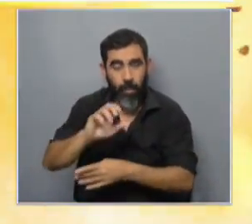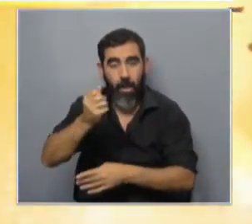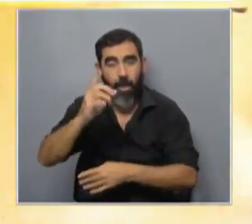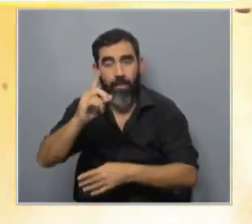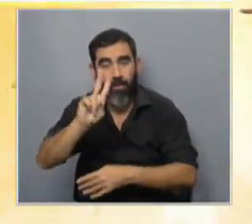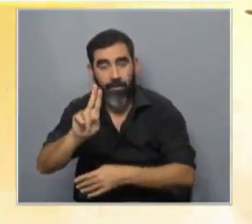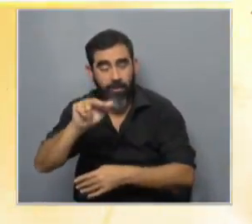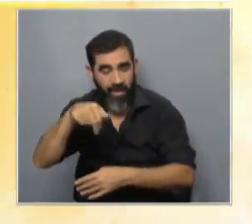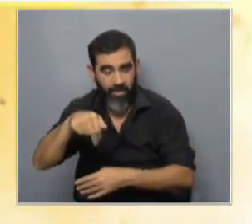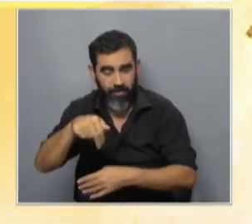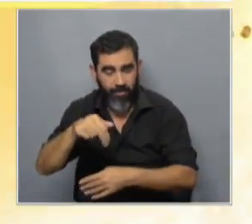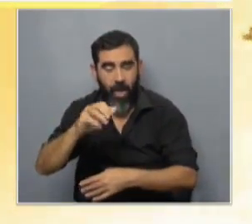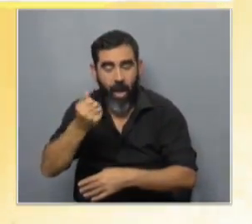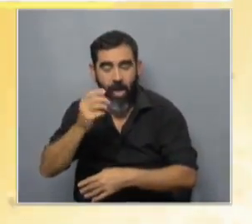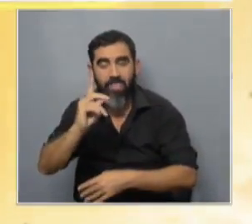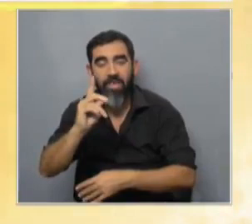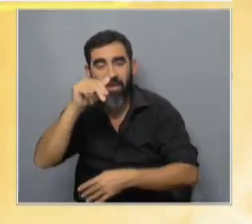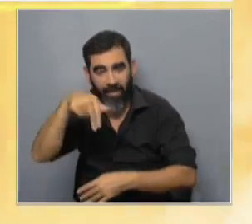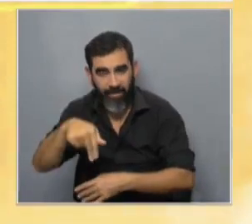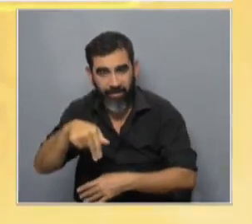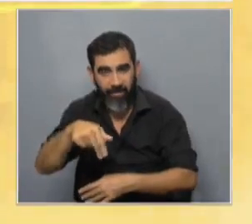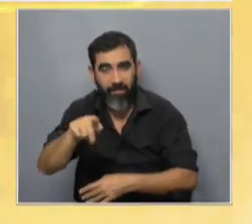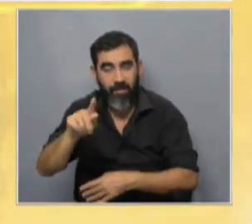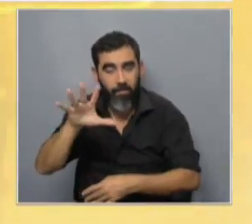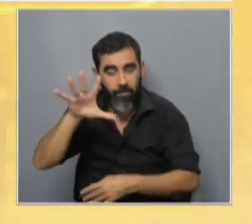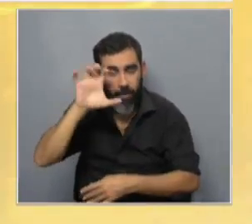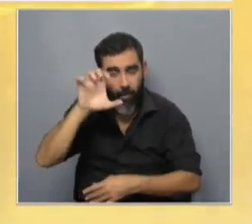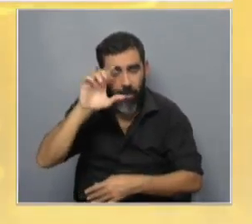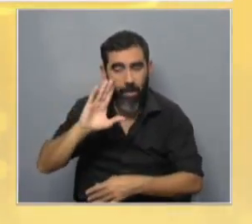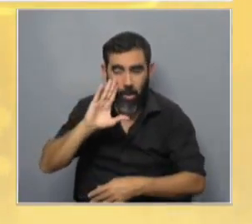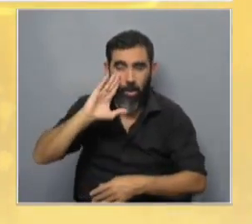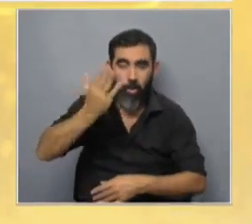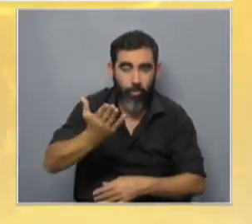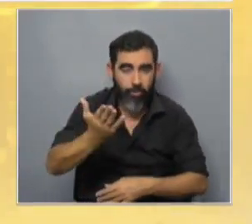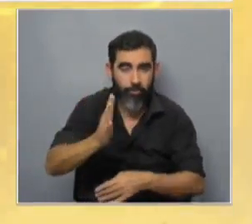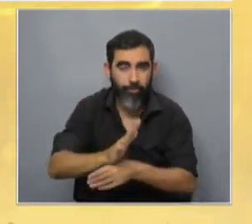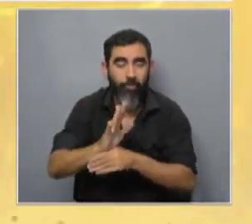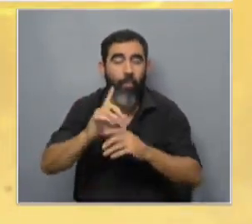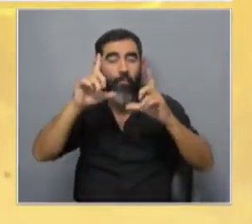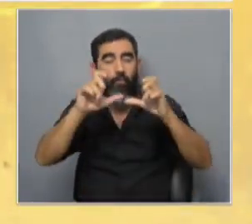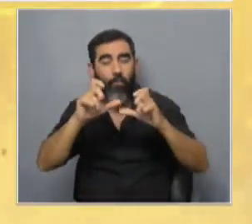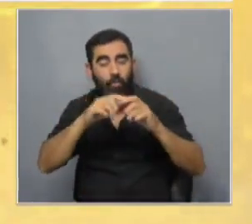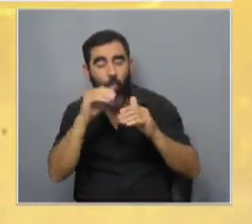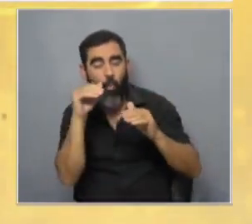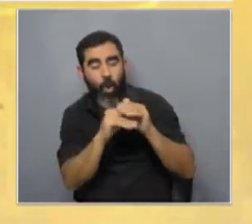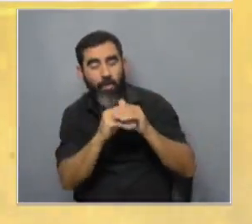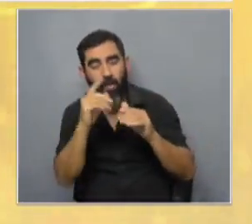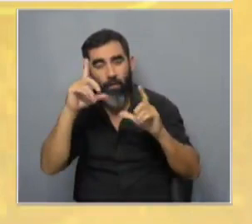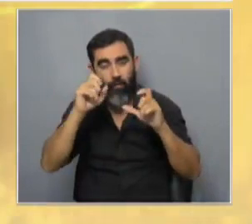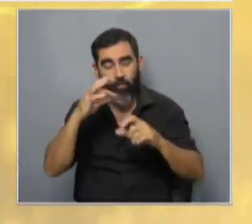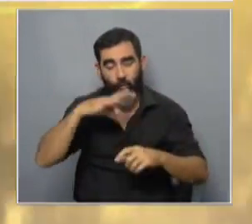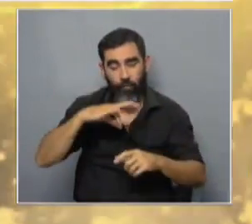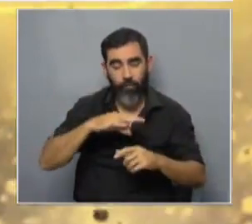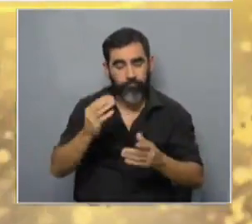es lo que hacen de forma natural. Tras esa memoria te reconocen, es como te guardas una fotografía de aquí el virus y cuando lo